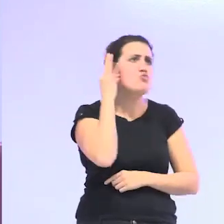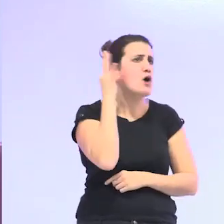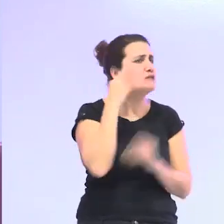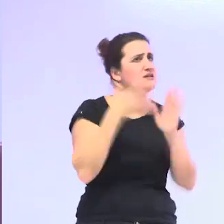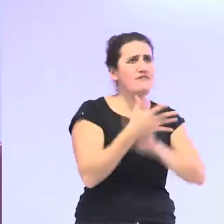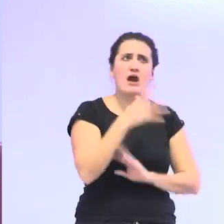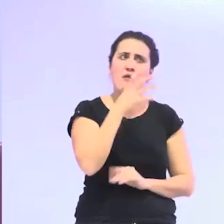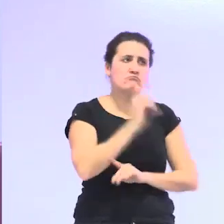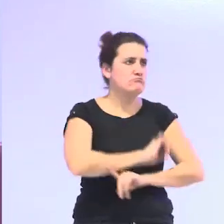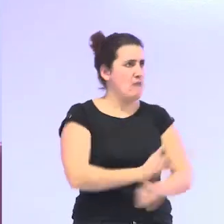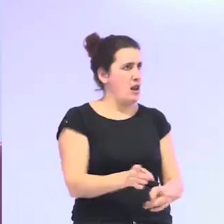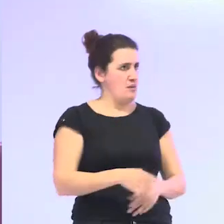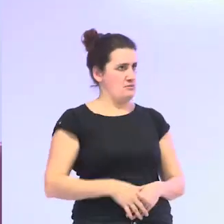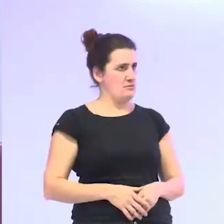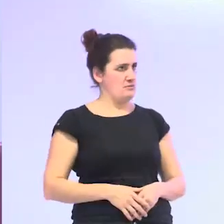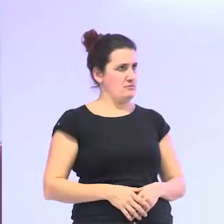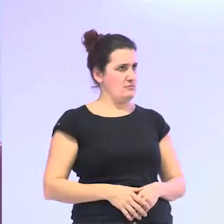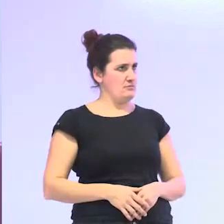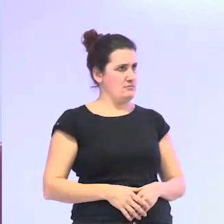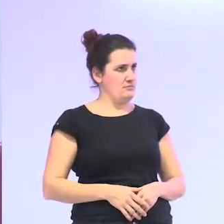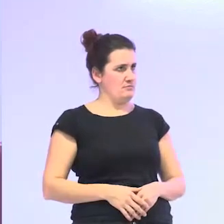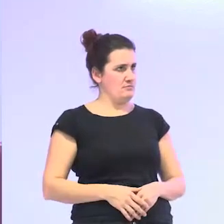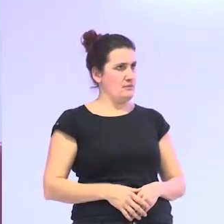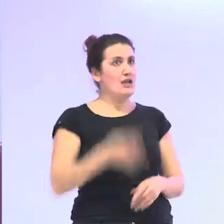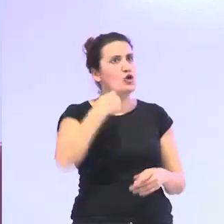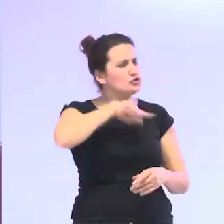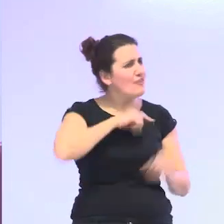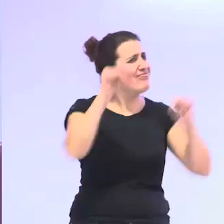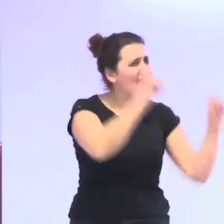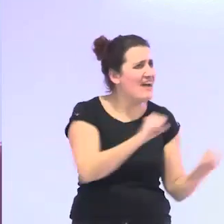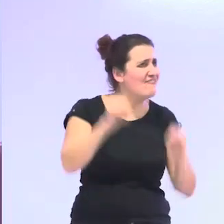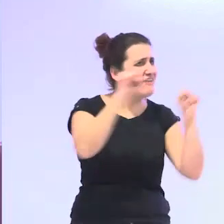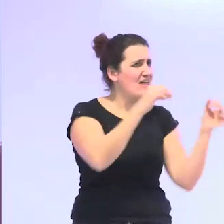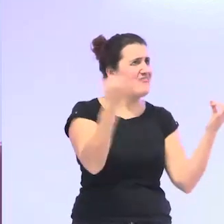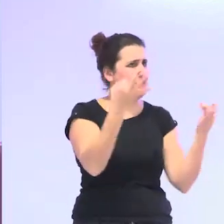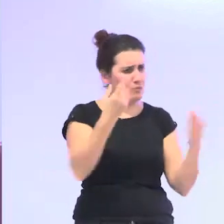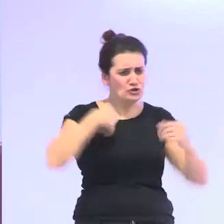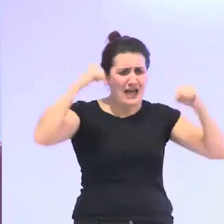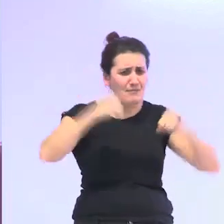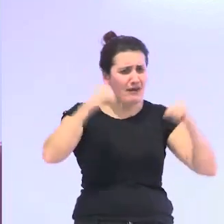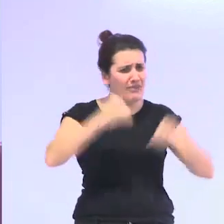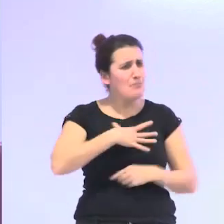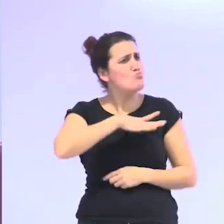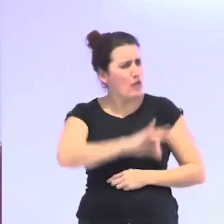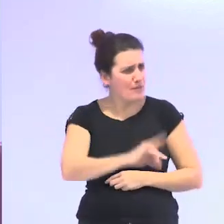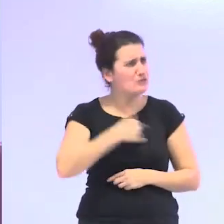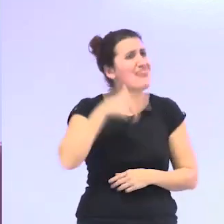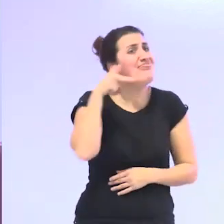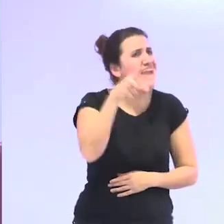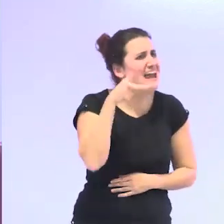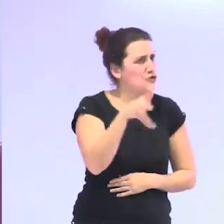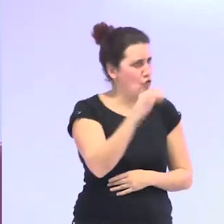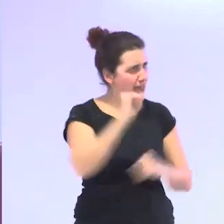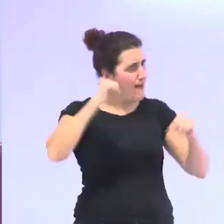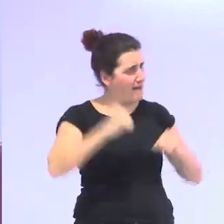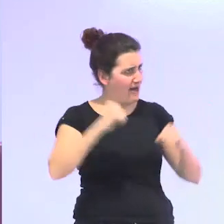es algo muy negativo y tenemos que empezar también a defender que podemos envejecer y que tenemos derecho a envejecer no estar todo el día